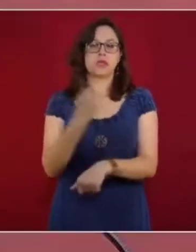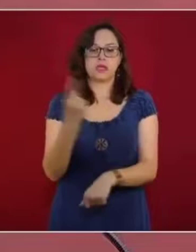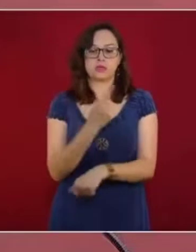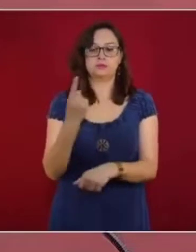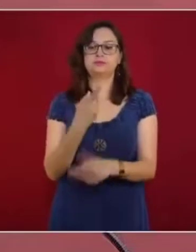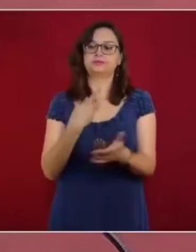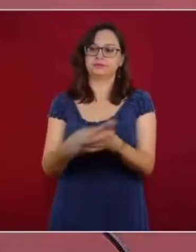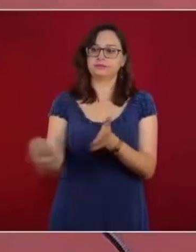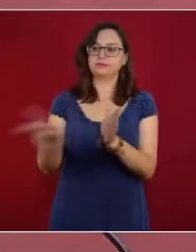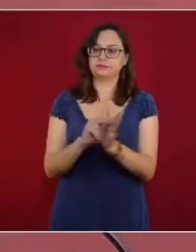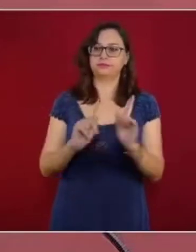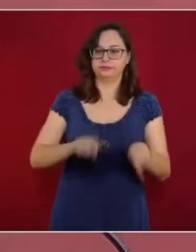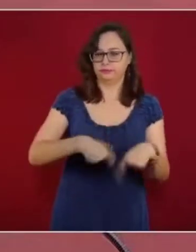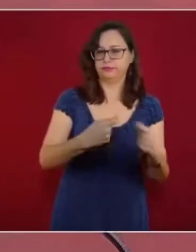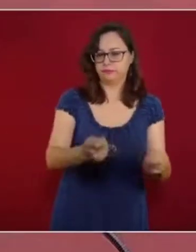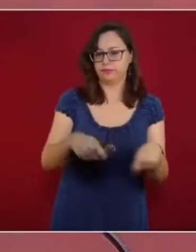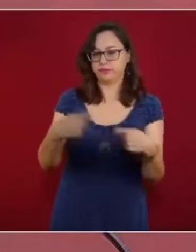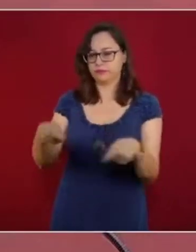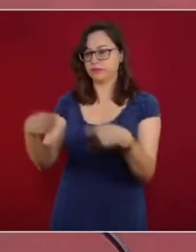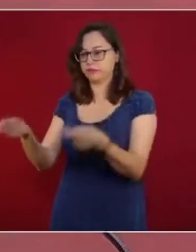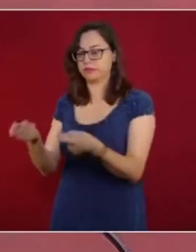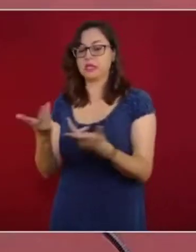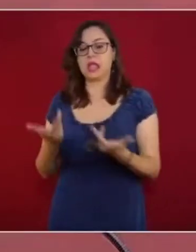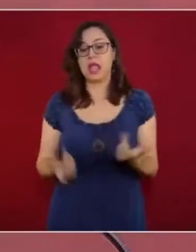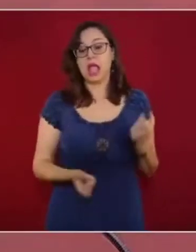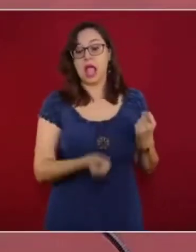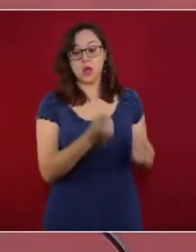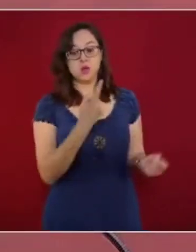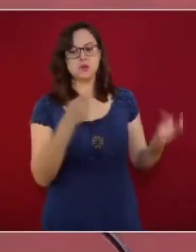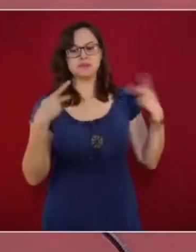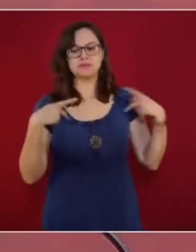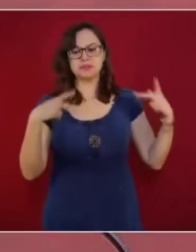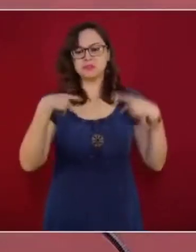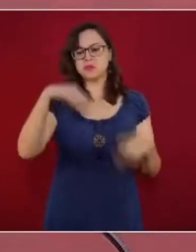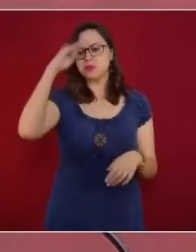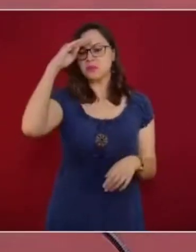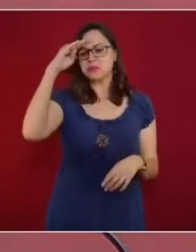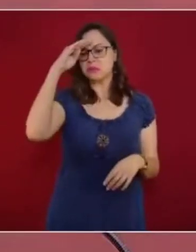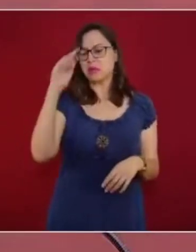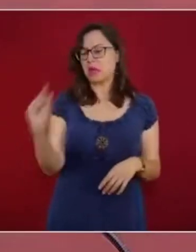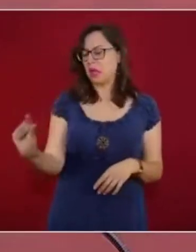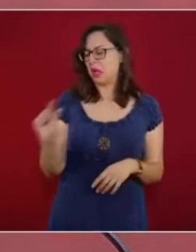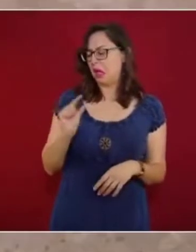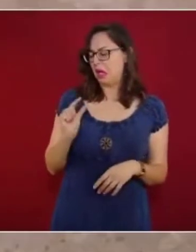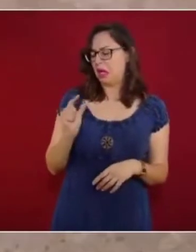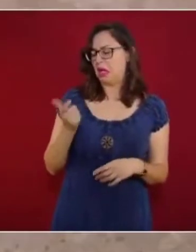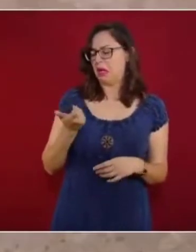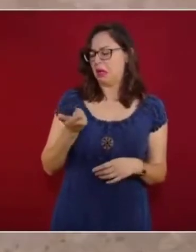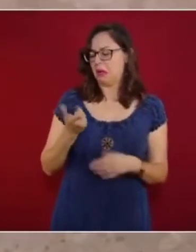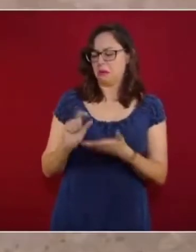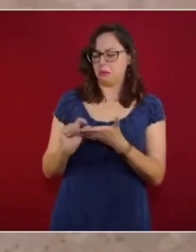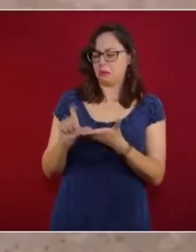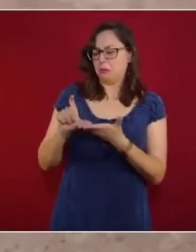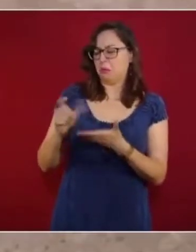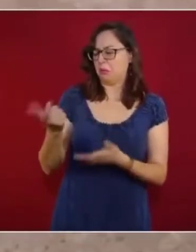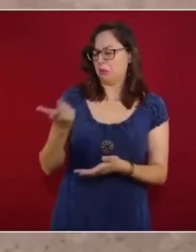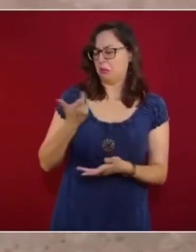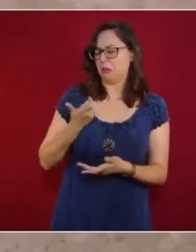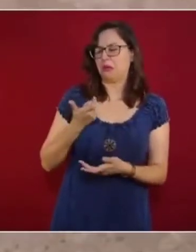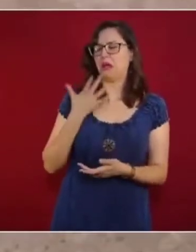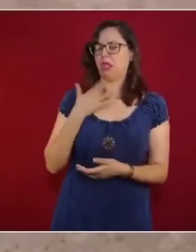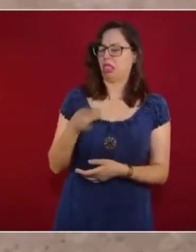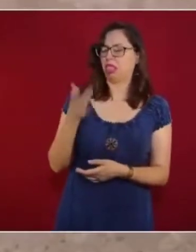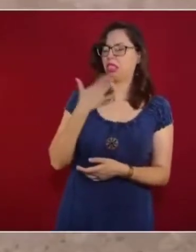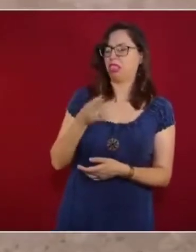que para muchos puede ser poco, para muchos puede ser mucho. Pero cuando vemos la cara de alegría